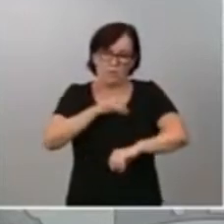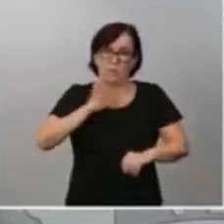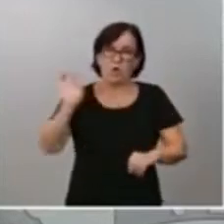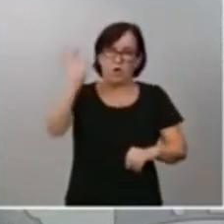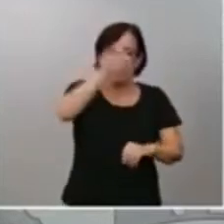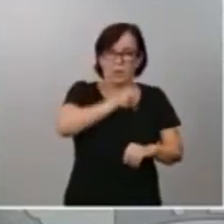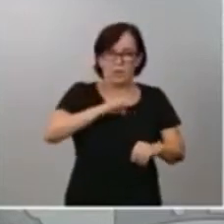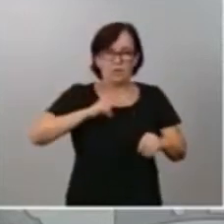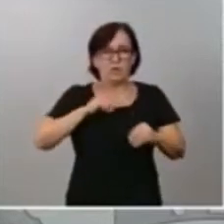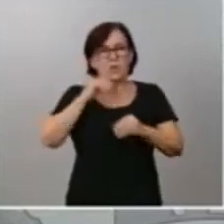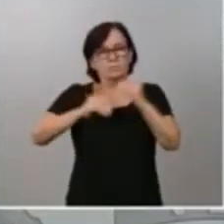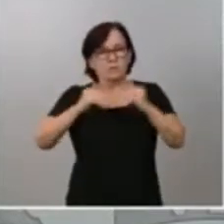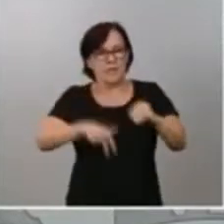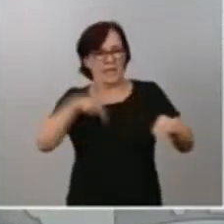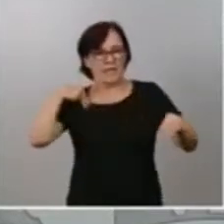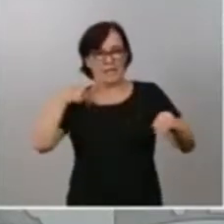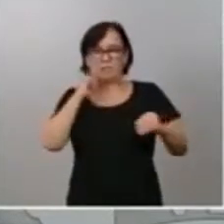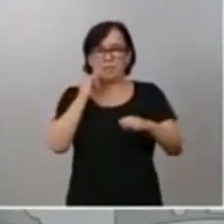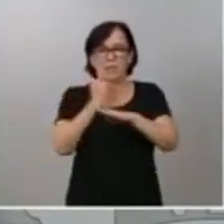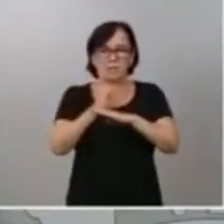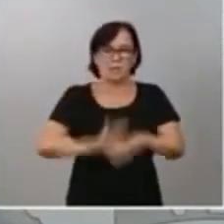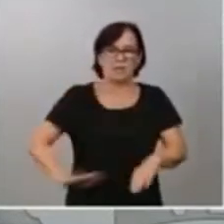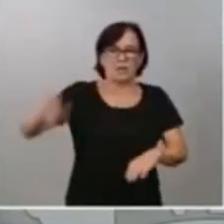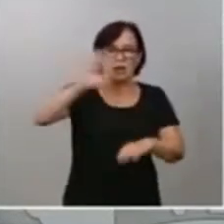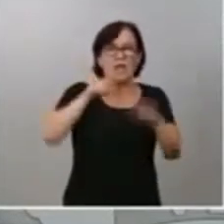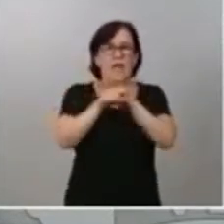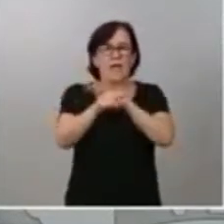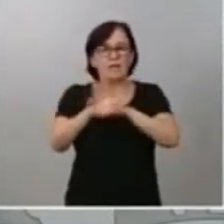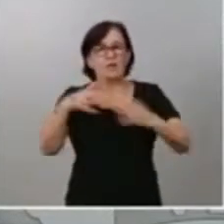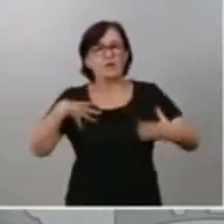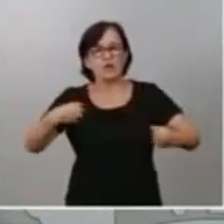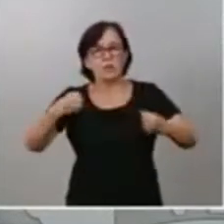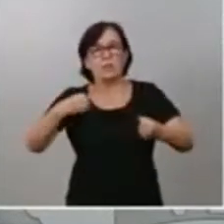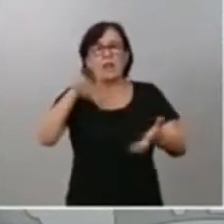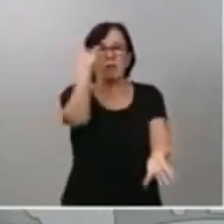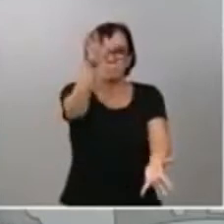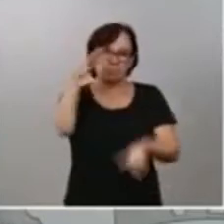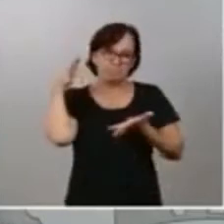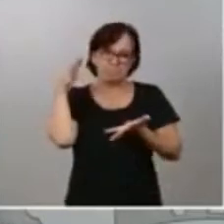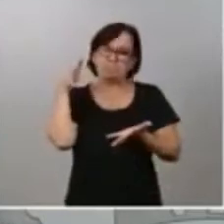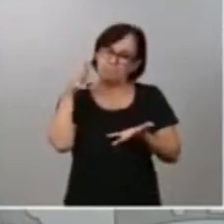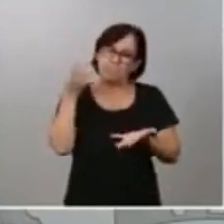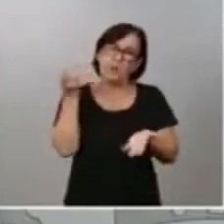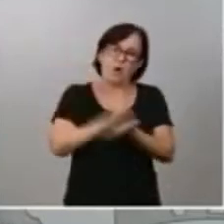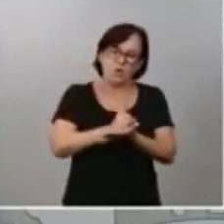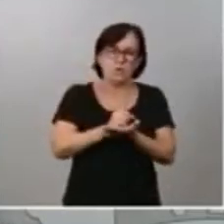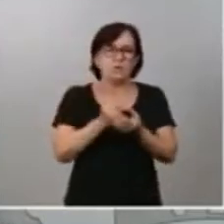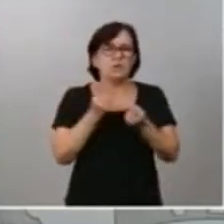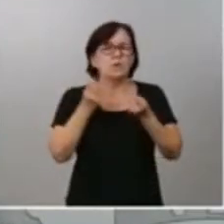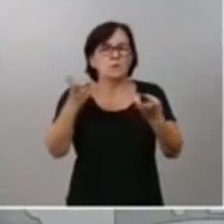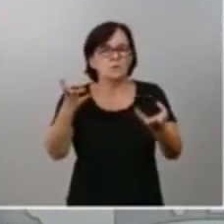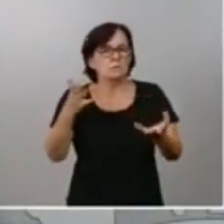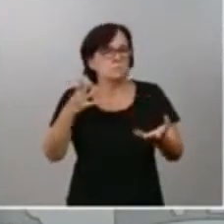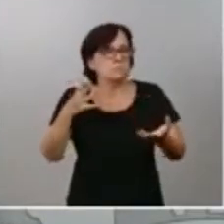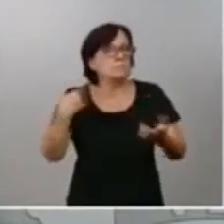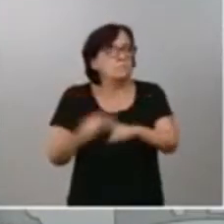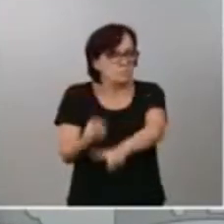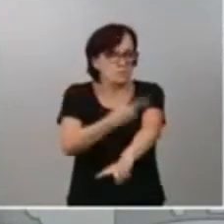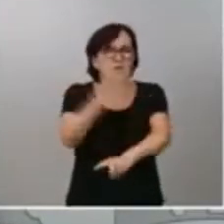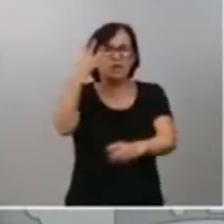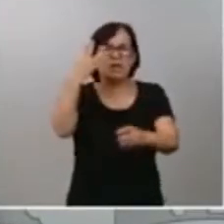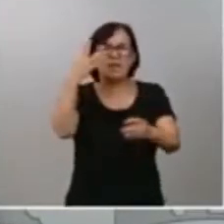con el Instituto Nacional de Gestión Sanitaria para adquirir una cifra exorbitante, 3.700 millones